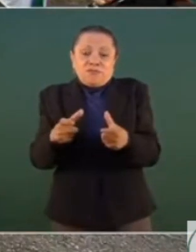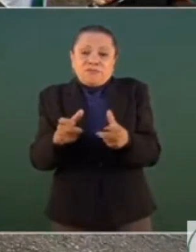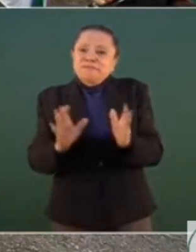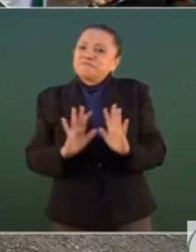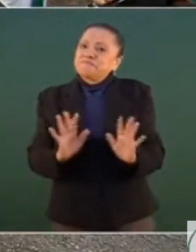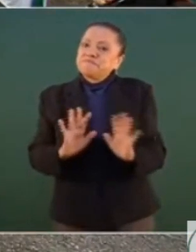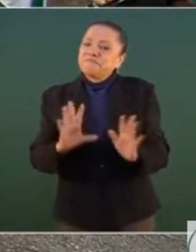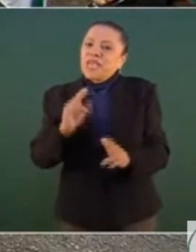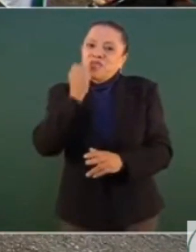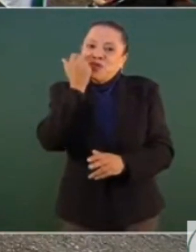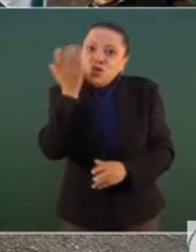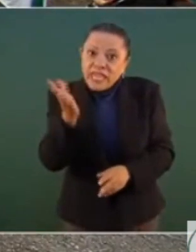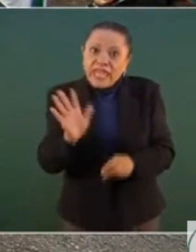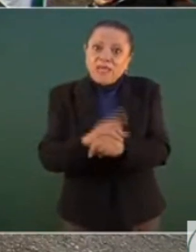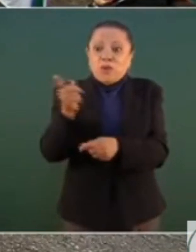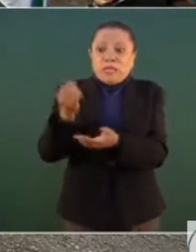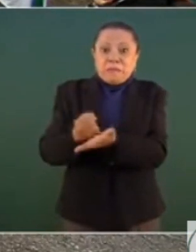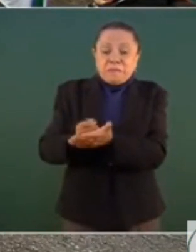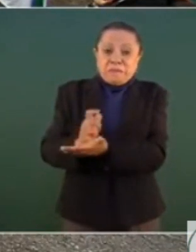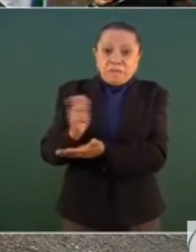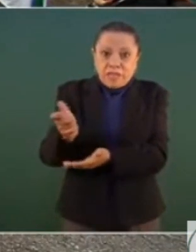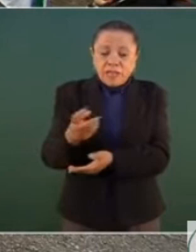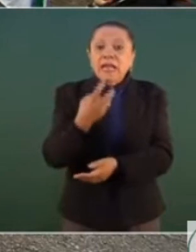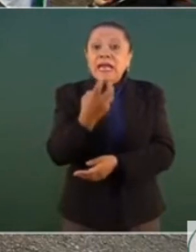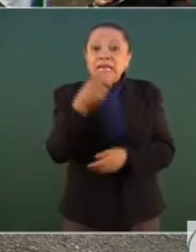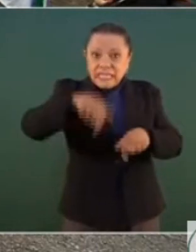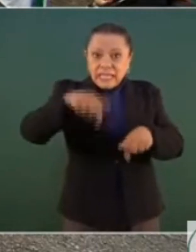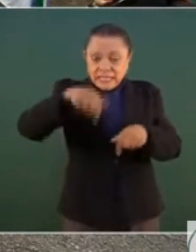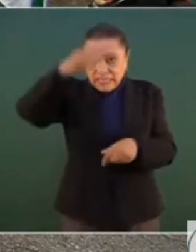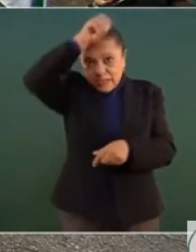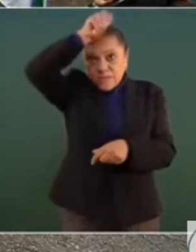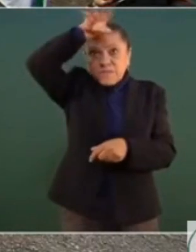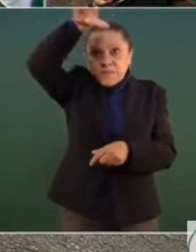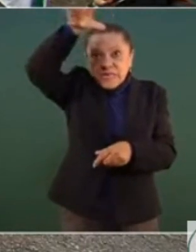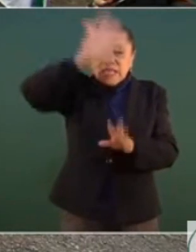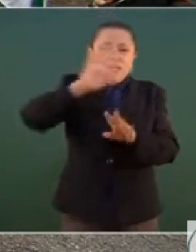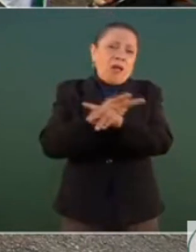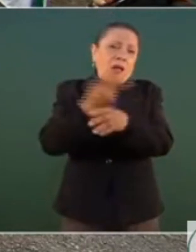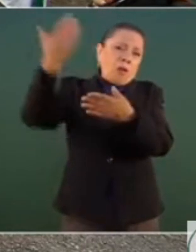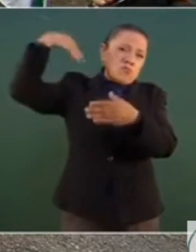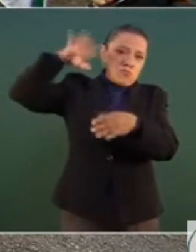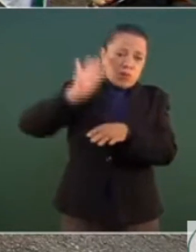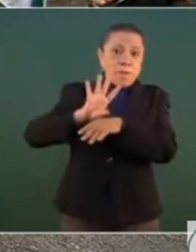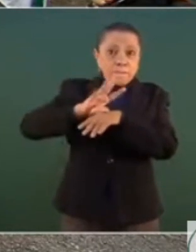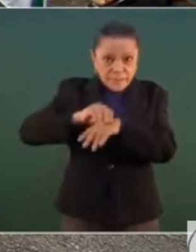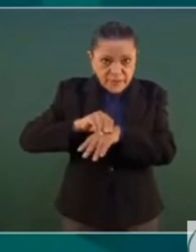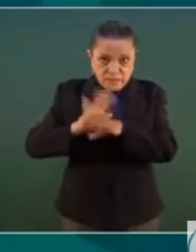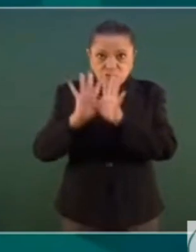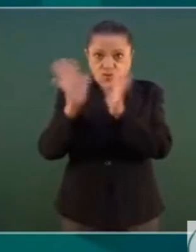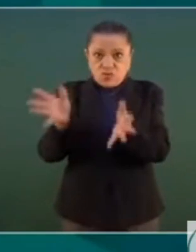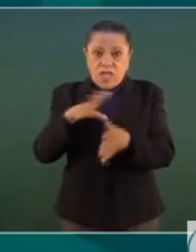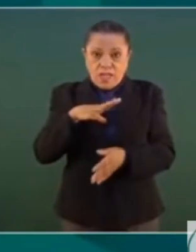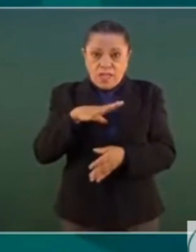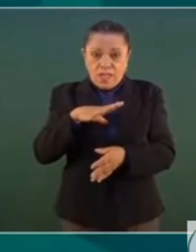Ahora, si esta mina a la que haces referencia ya tiene de tiempo atrás una concesión,